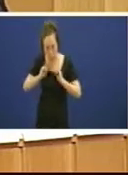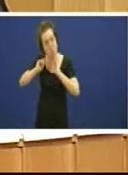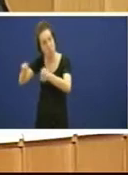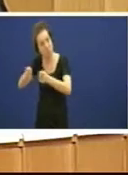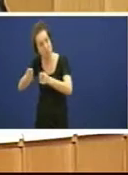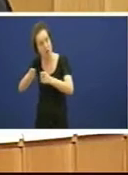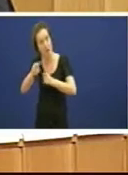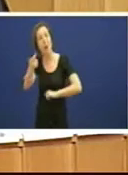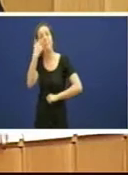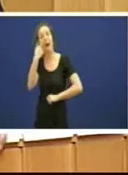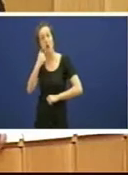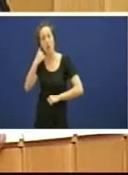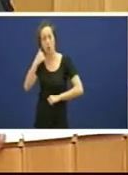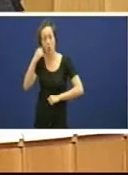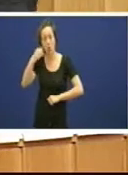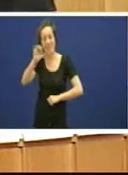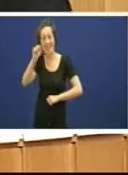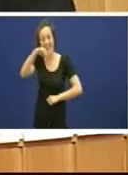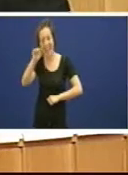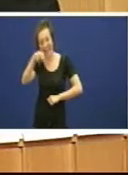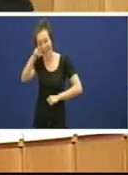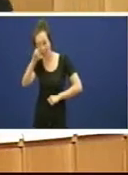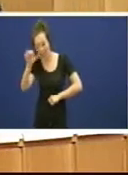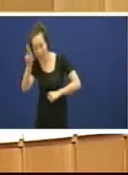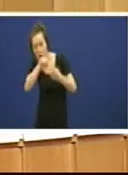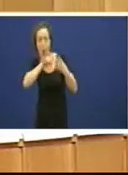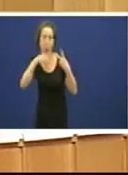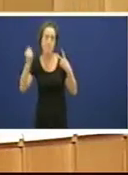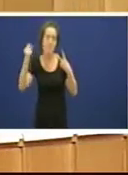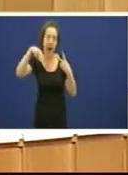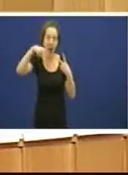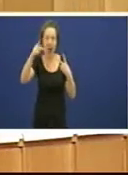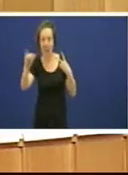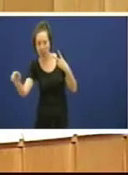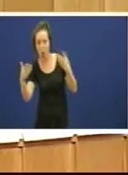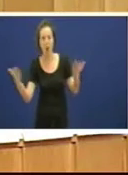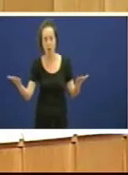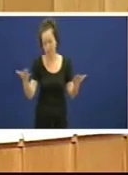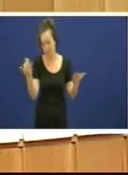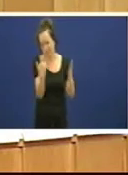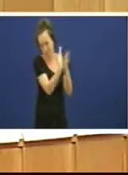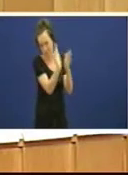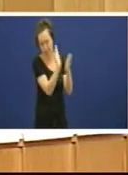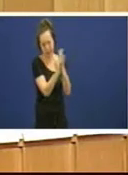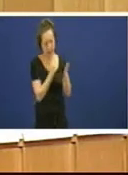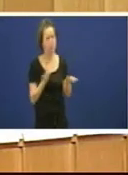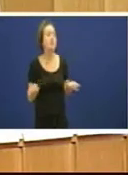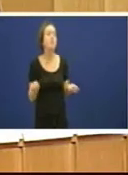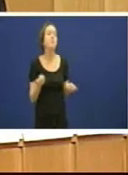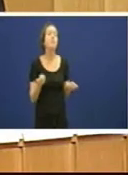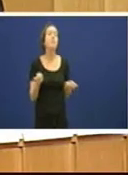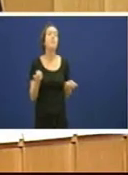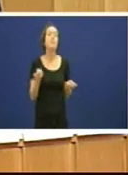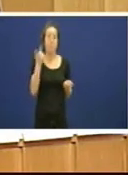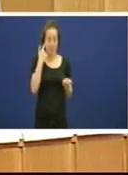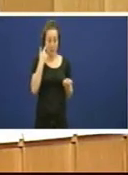porque vai haber unha rola de fusións e de adquisicións pois tamén terán que decirnos que é o que pensan facer e mire nos temos